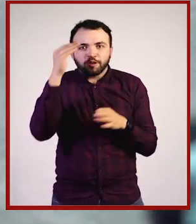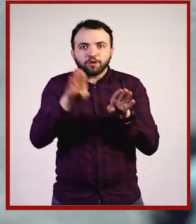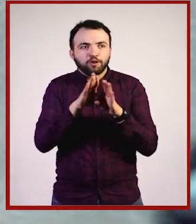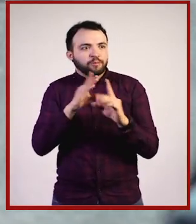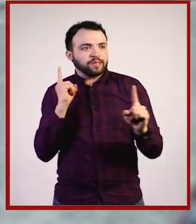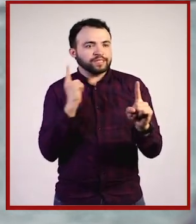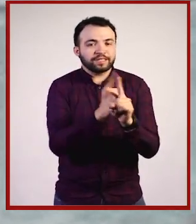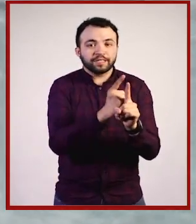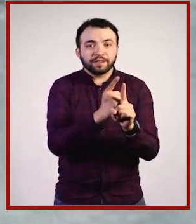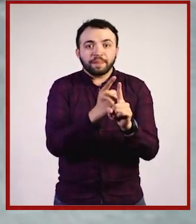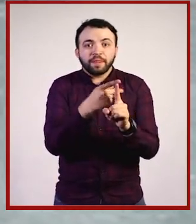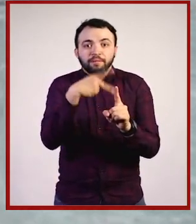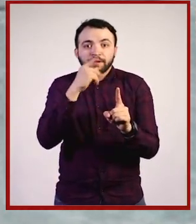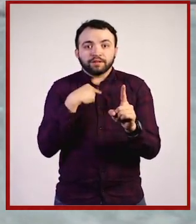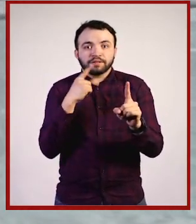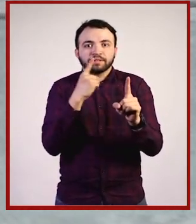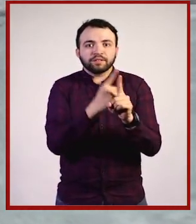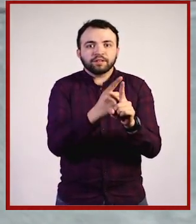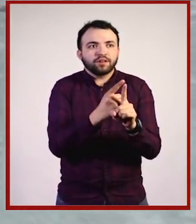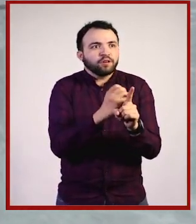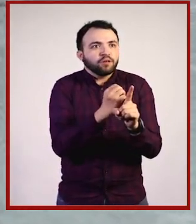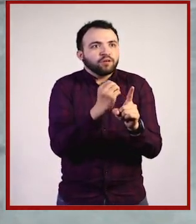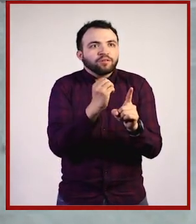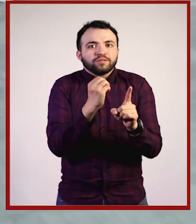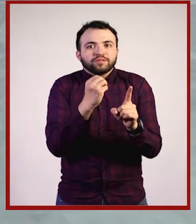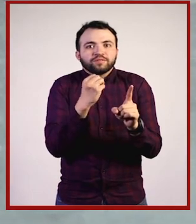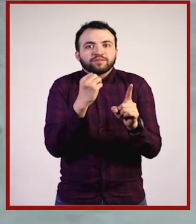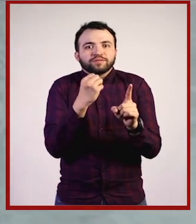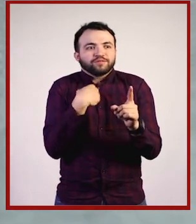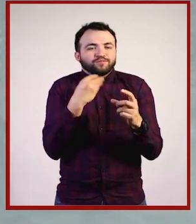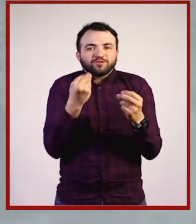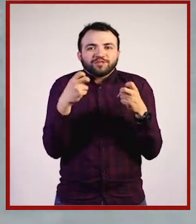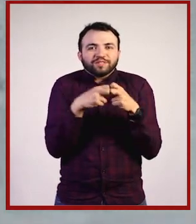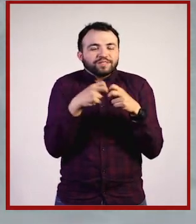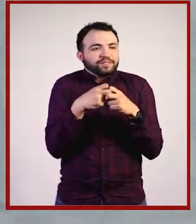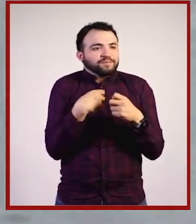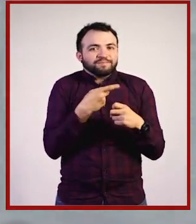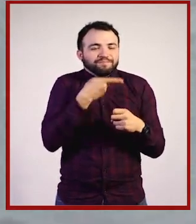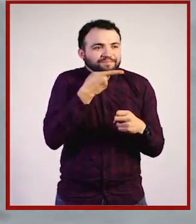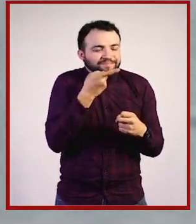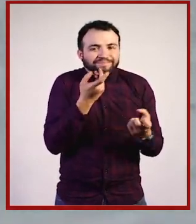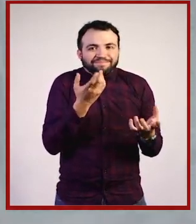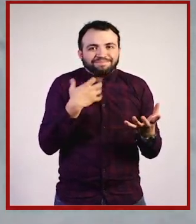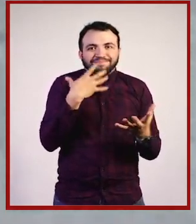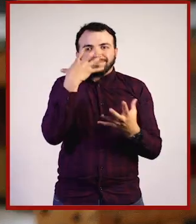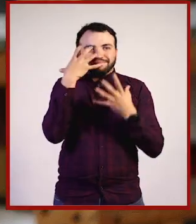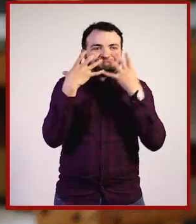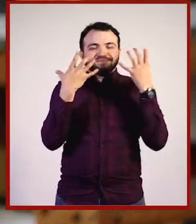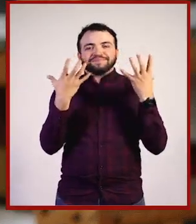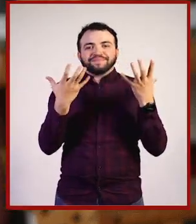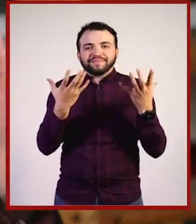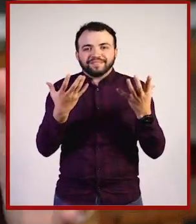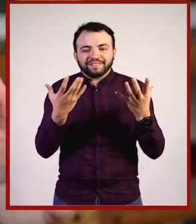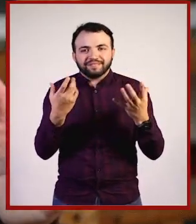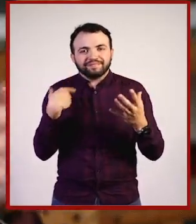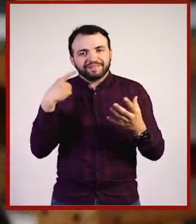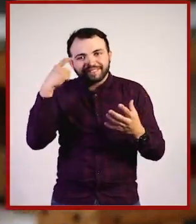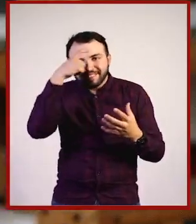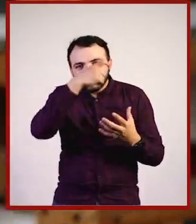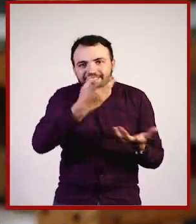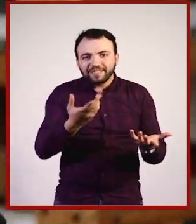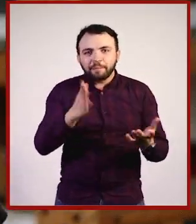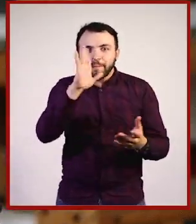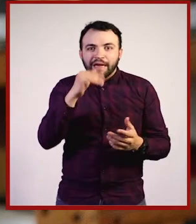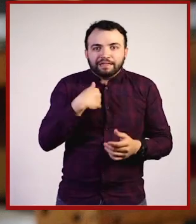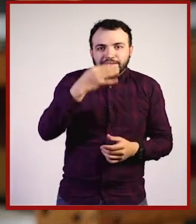llegaba y era una persona que estaba mudo o si acaso tartamudo, lo cual no te ayuda mucho porque pareces un tarado.